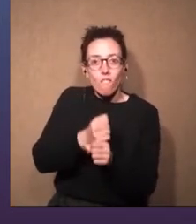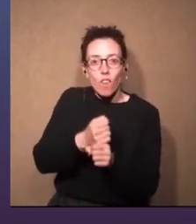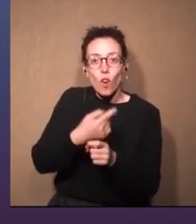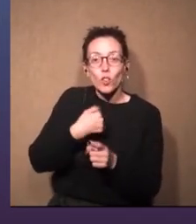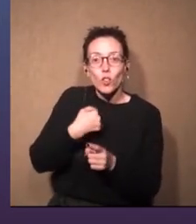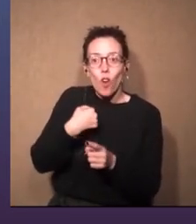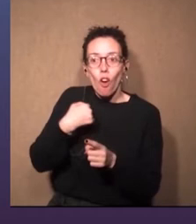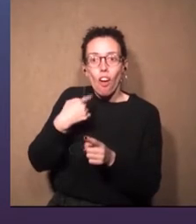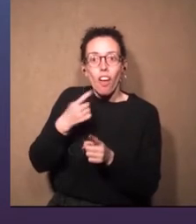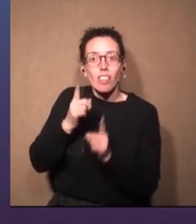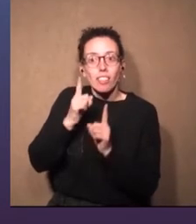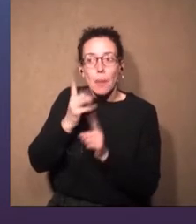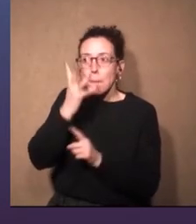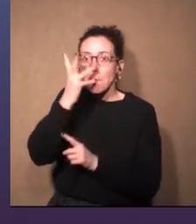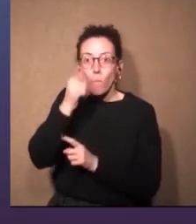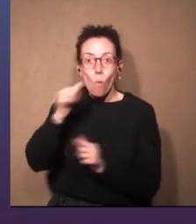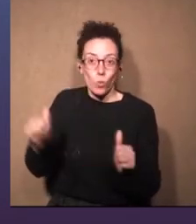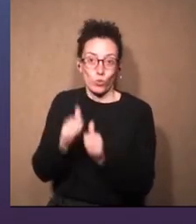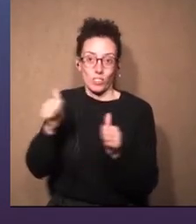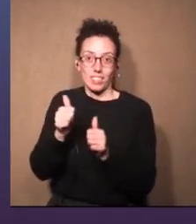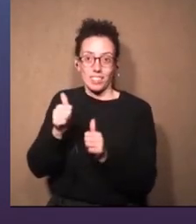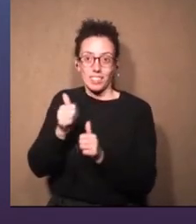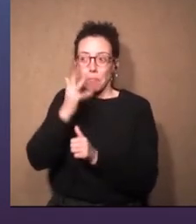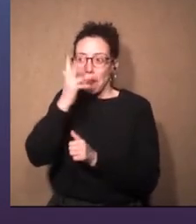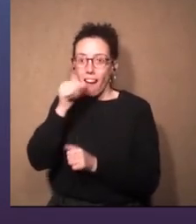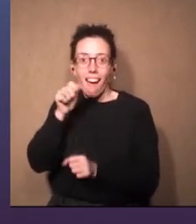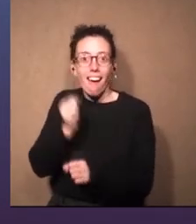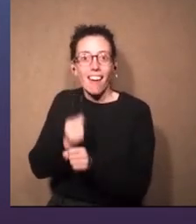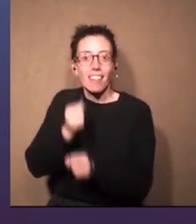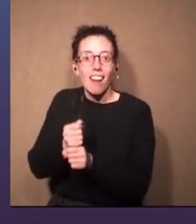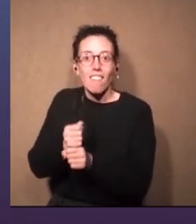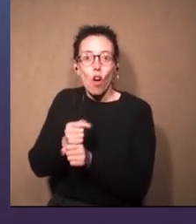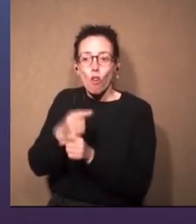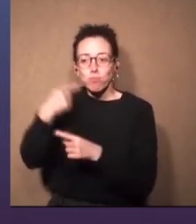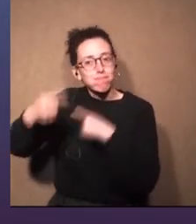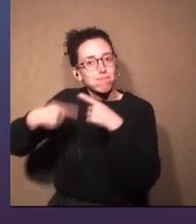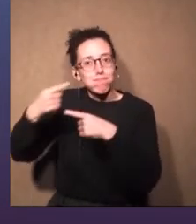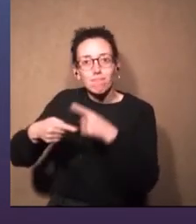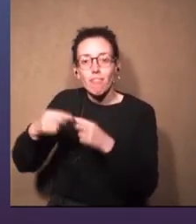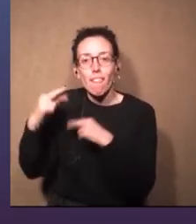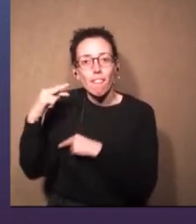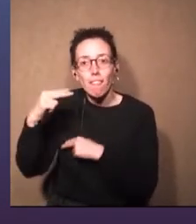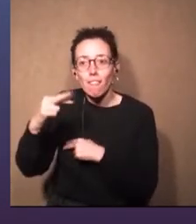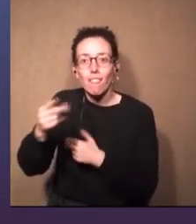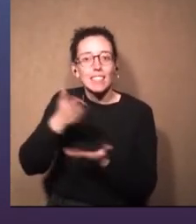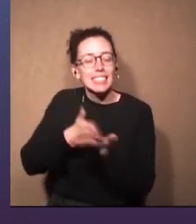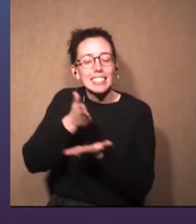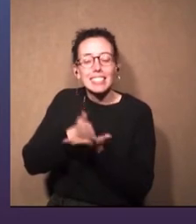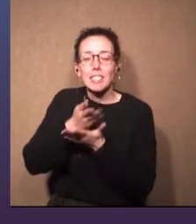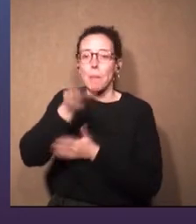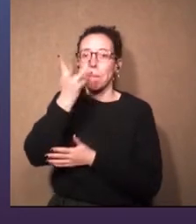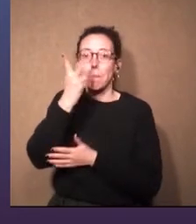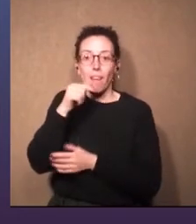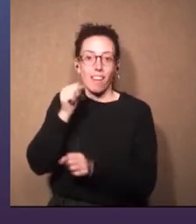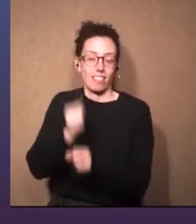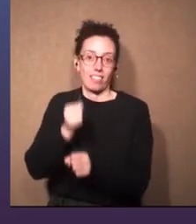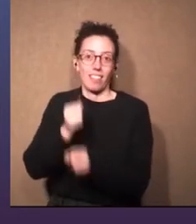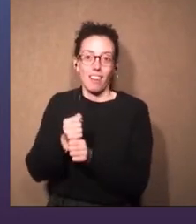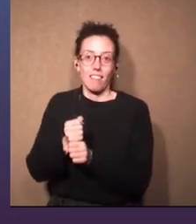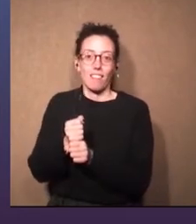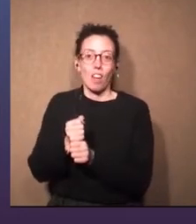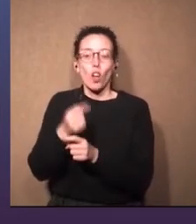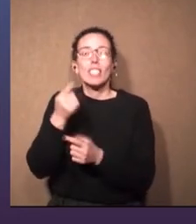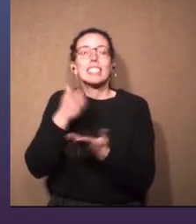el trabajo vos seguís haciendo lo que te gusta, y que eso no cambia. Pasan los años y eso no cambia. Siempre